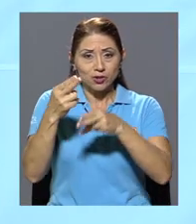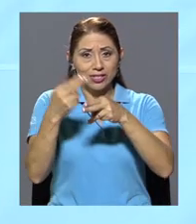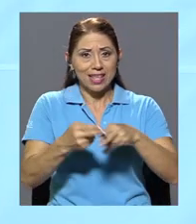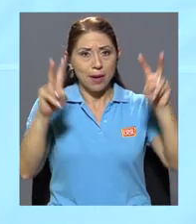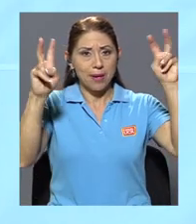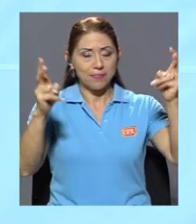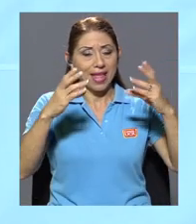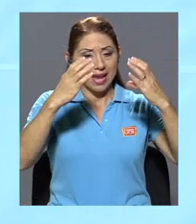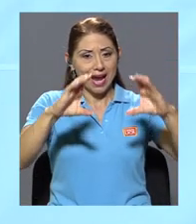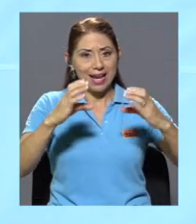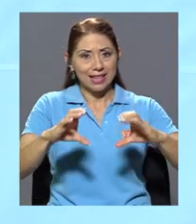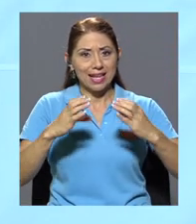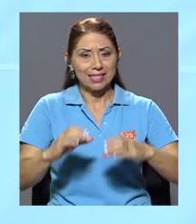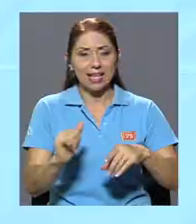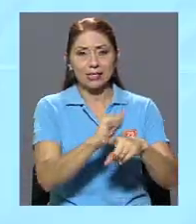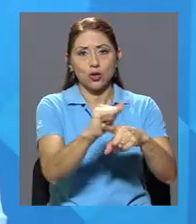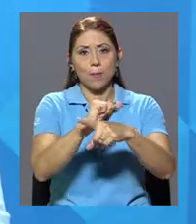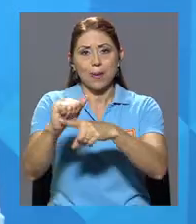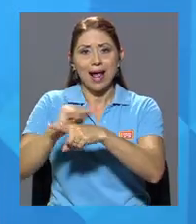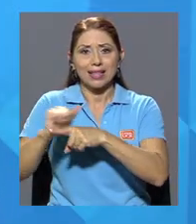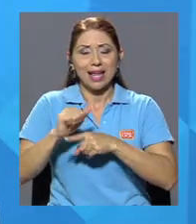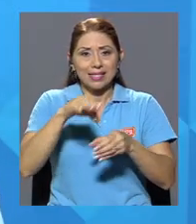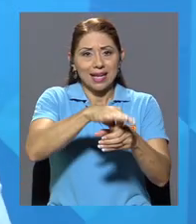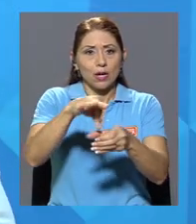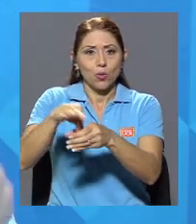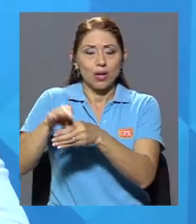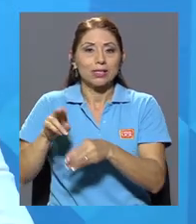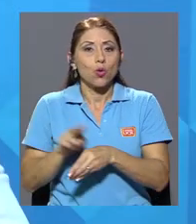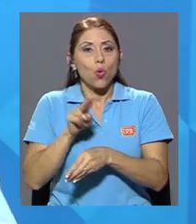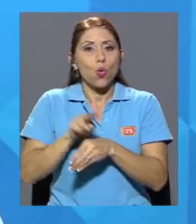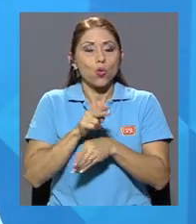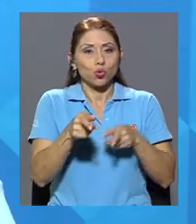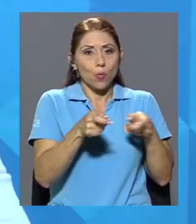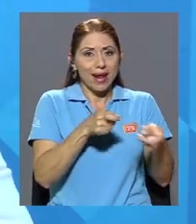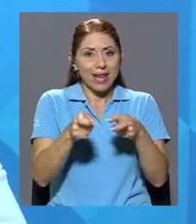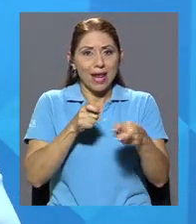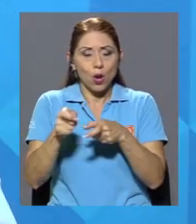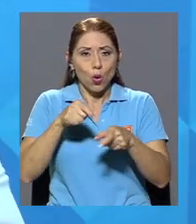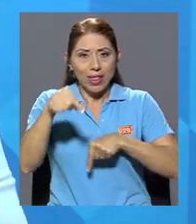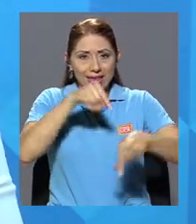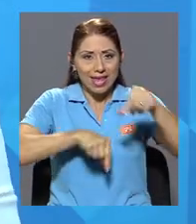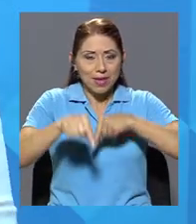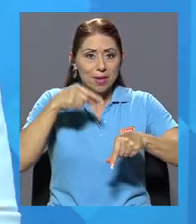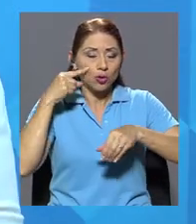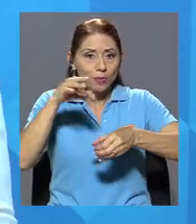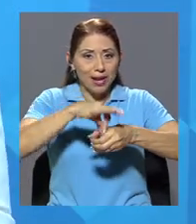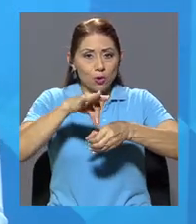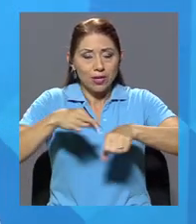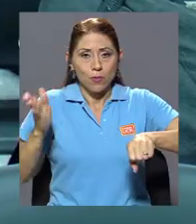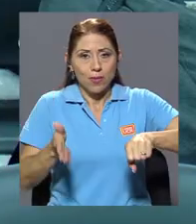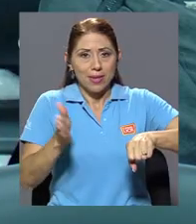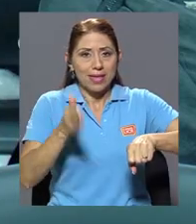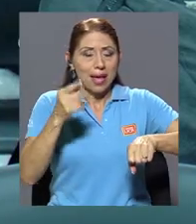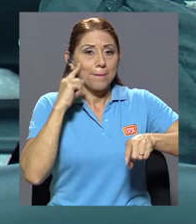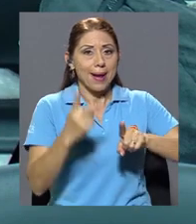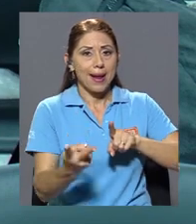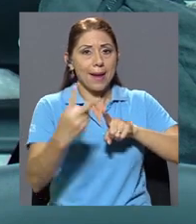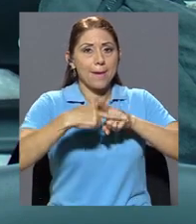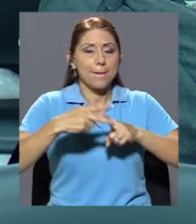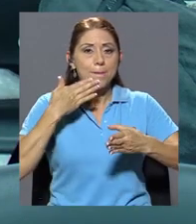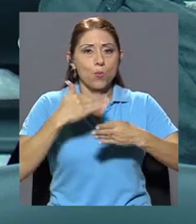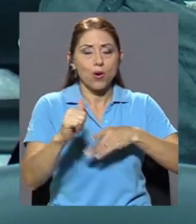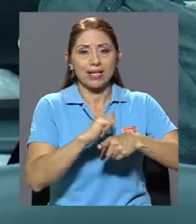llamada Caracterización de las Prácticas Agrícolas y el Uso y Manejo de Agroquímicos en el Cultivo de Piña para la Implementación de Buenas